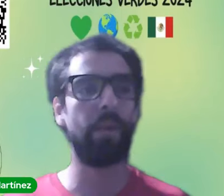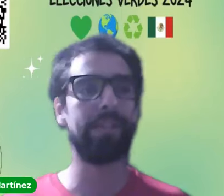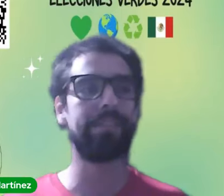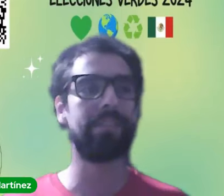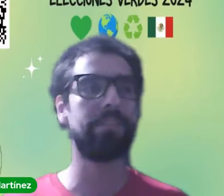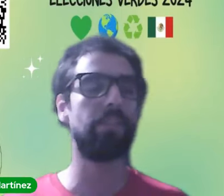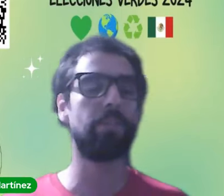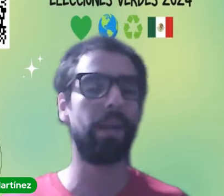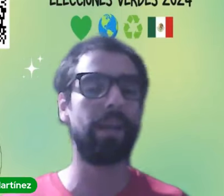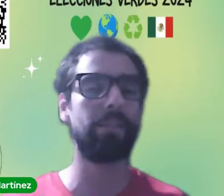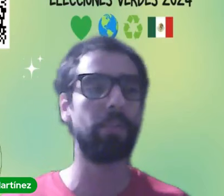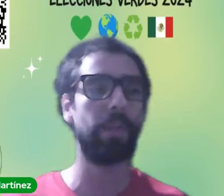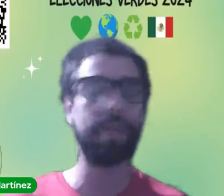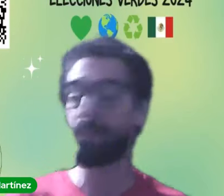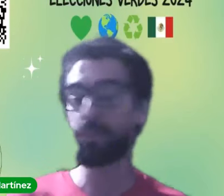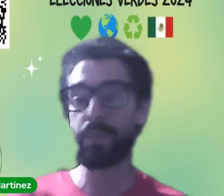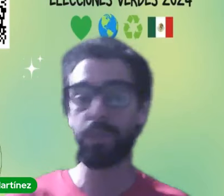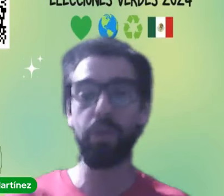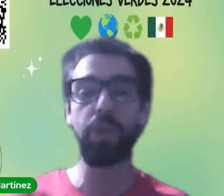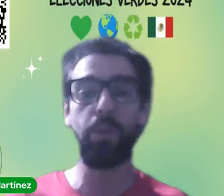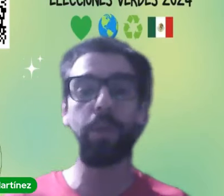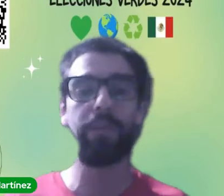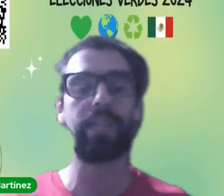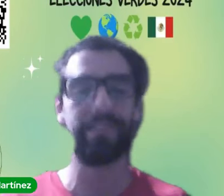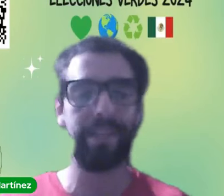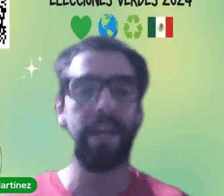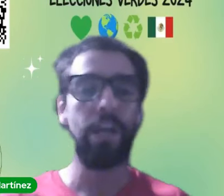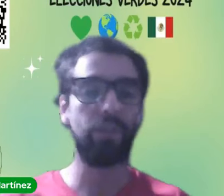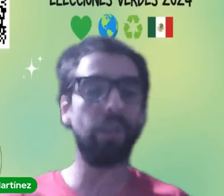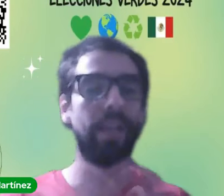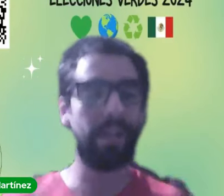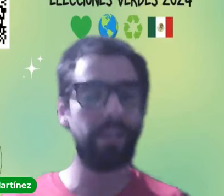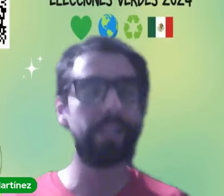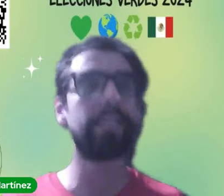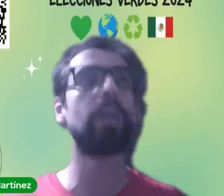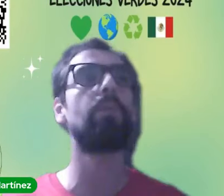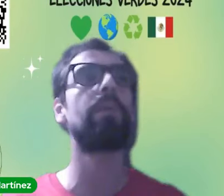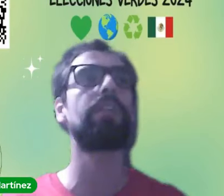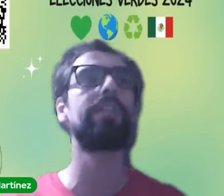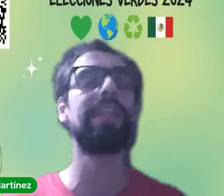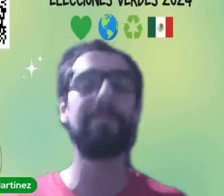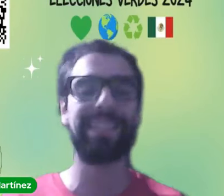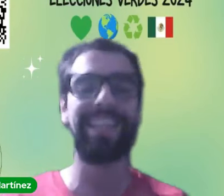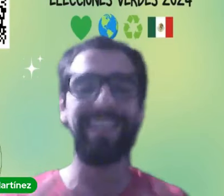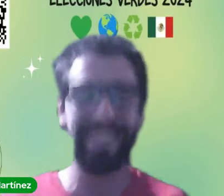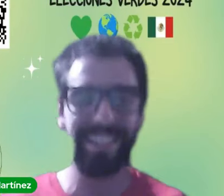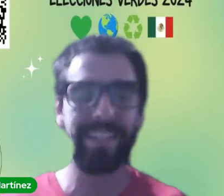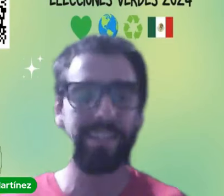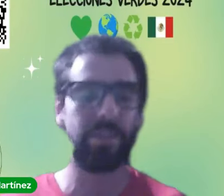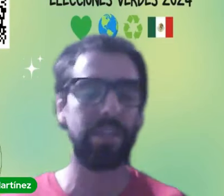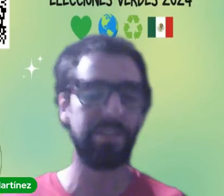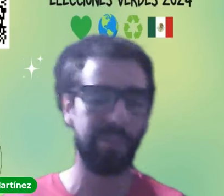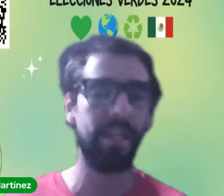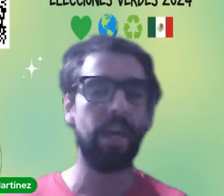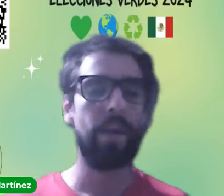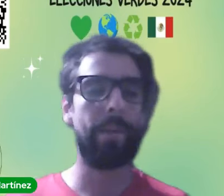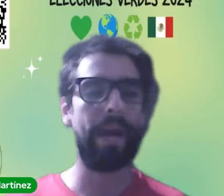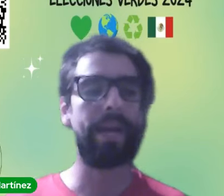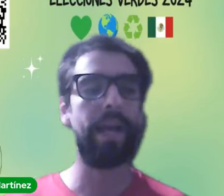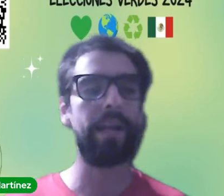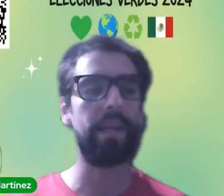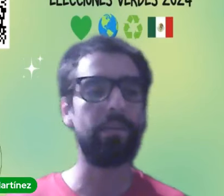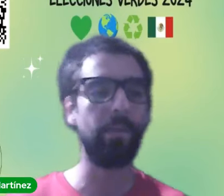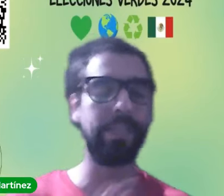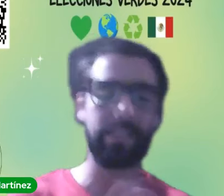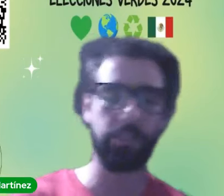cuál es esta visión de promover la electromovilidad pero sobre todo de cómo van a fortalecer toda la red eléctrica cómo van a fortalecer la parte energética dentro de la ciudad para